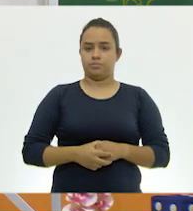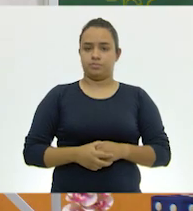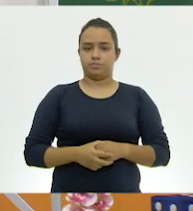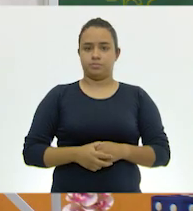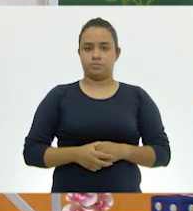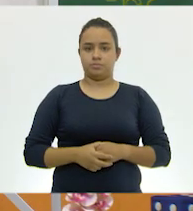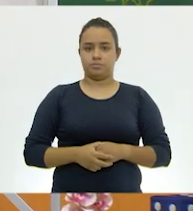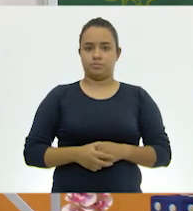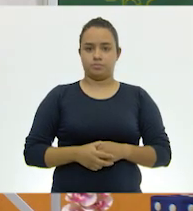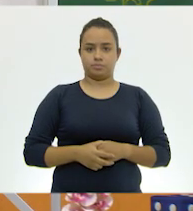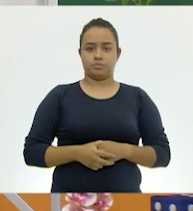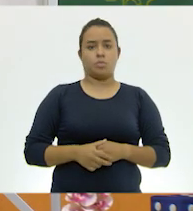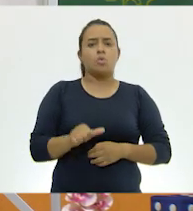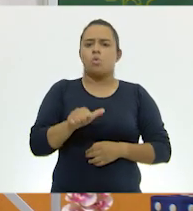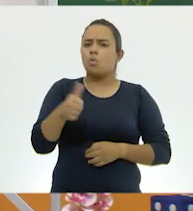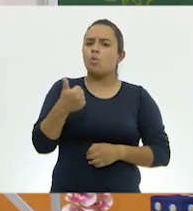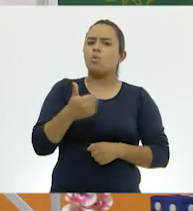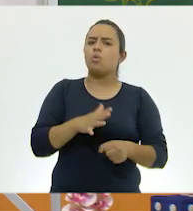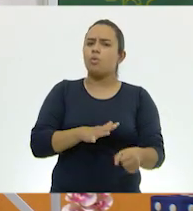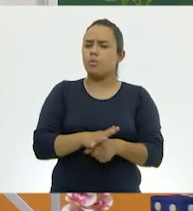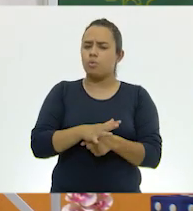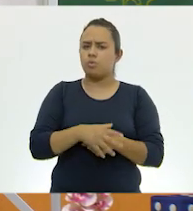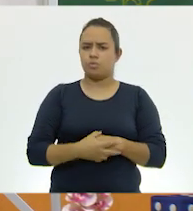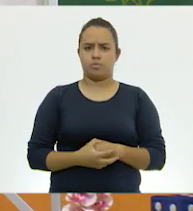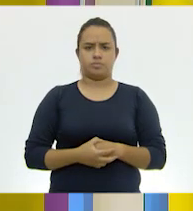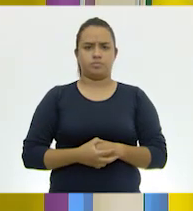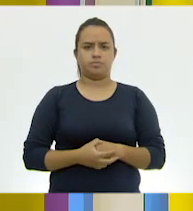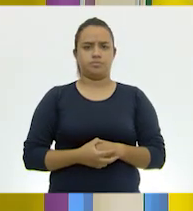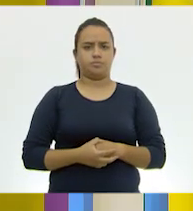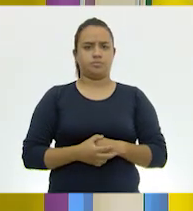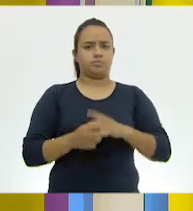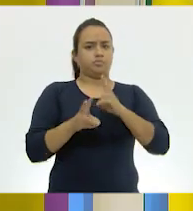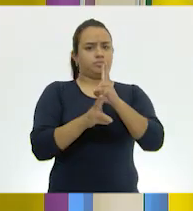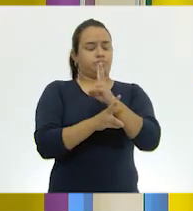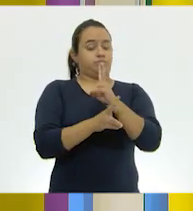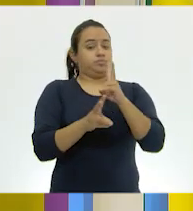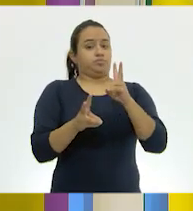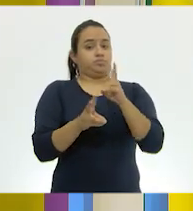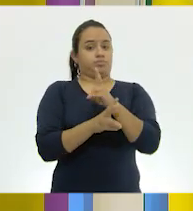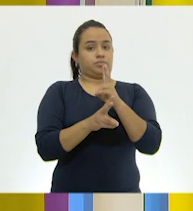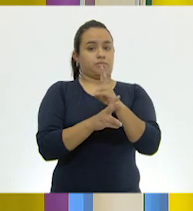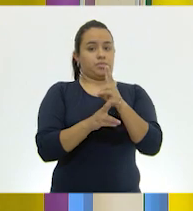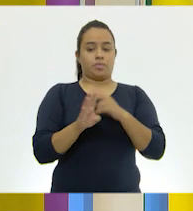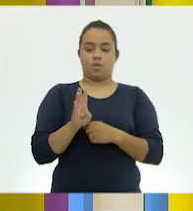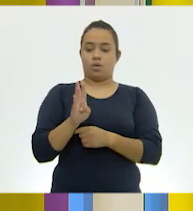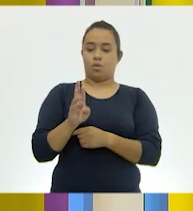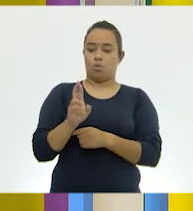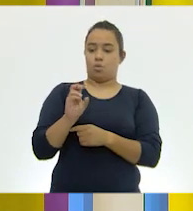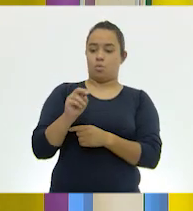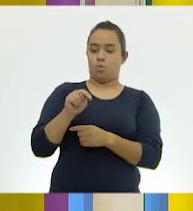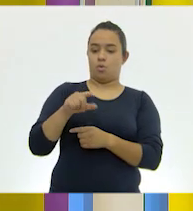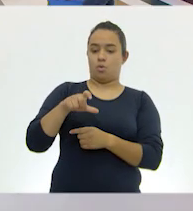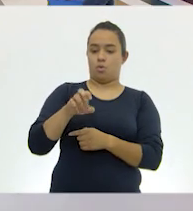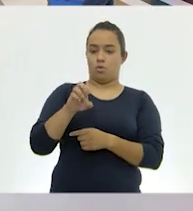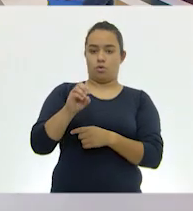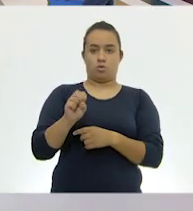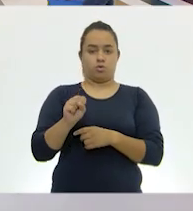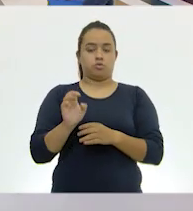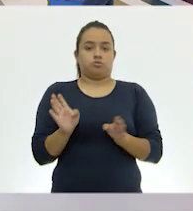¿Y qué otra? Y la respiración branqueal. Muy bien.